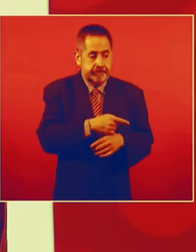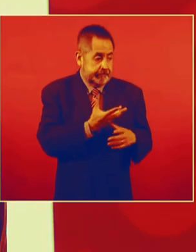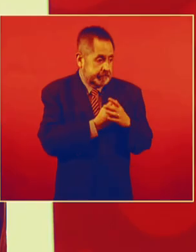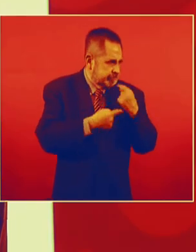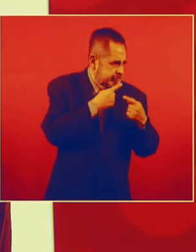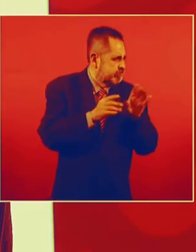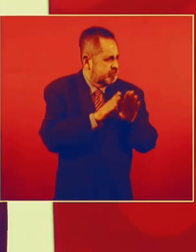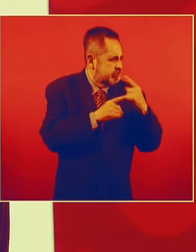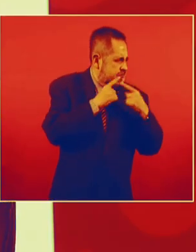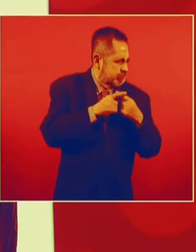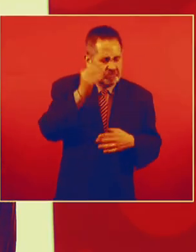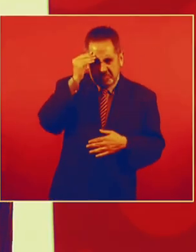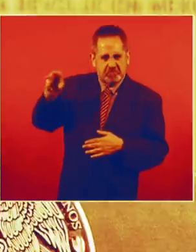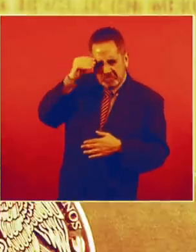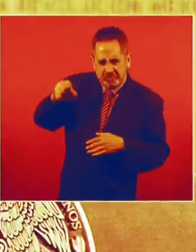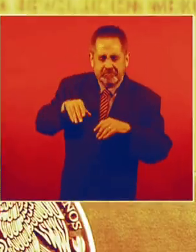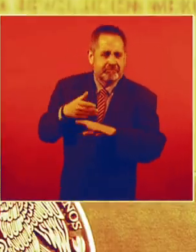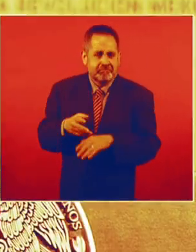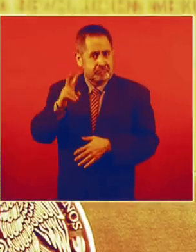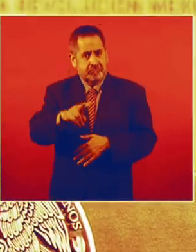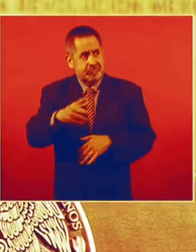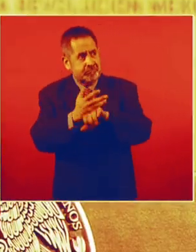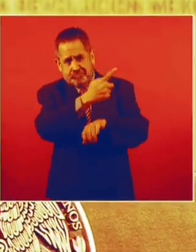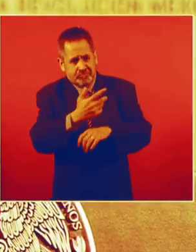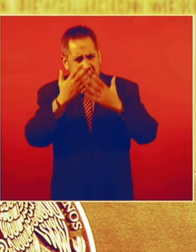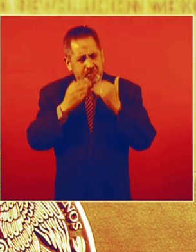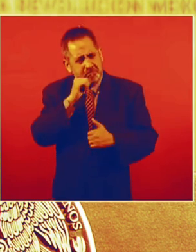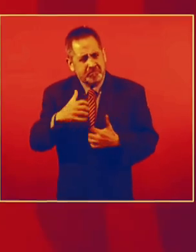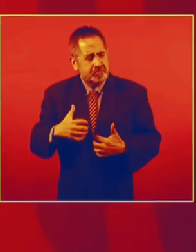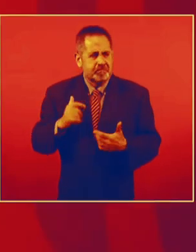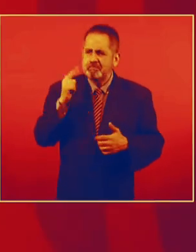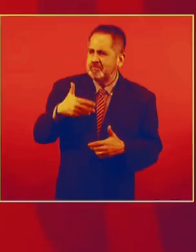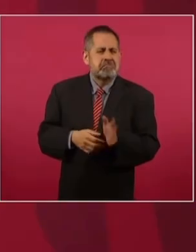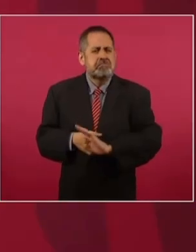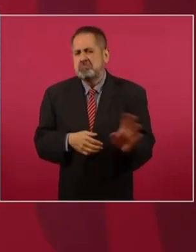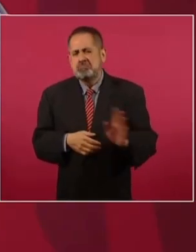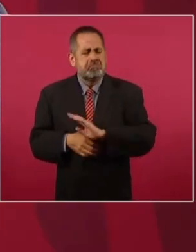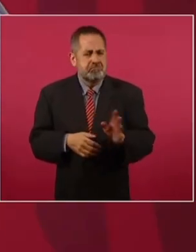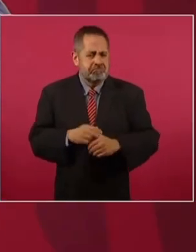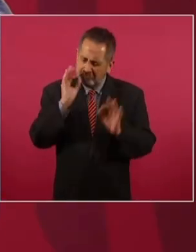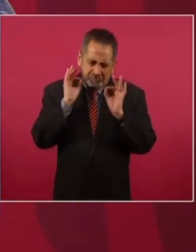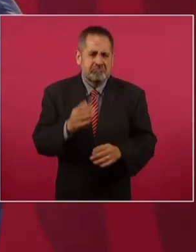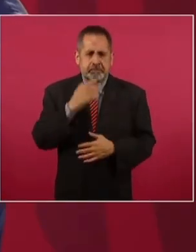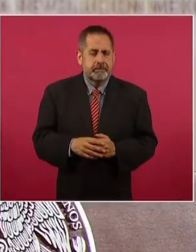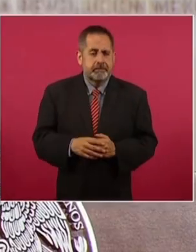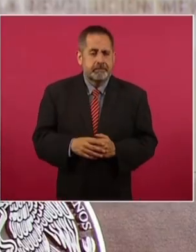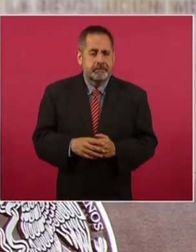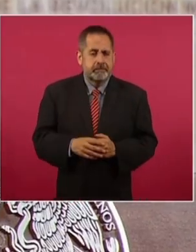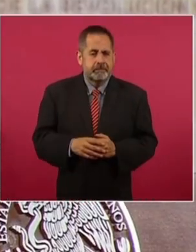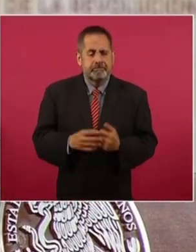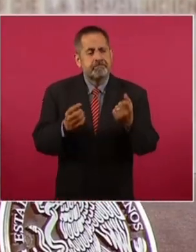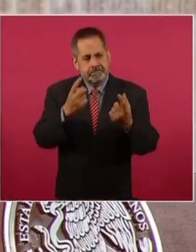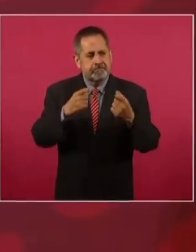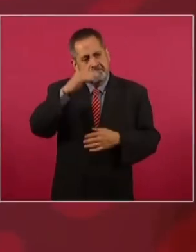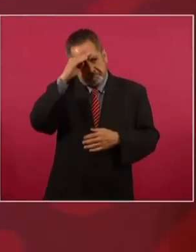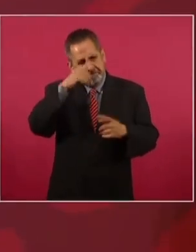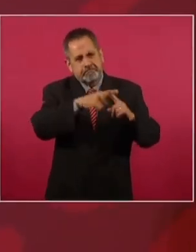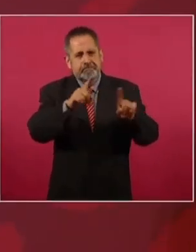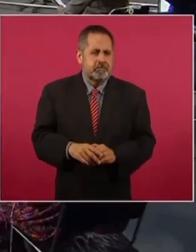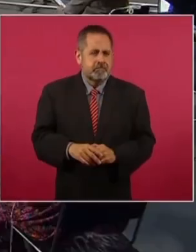lobby, pero no hay en los empresarios estadounidenses ninguna inquietud. Tenemos diferencias por lo de